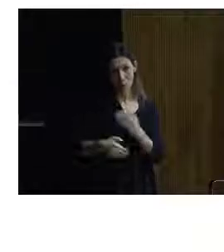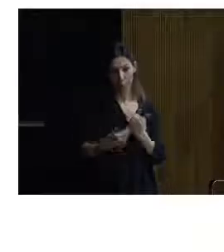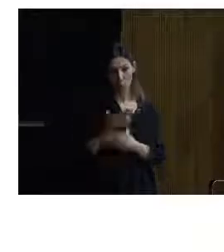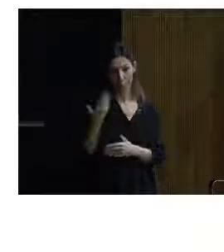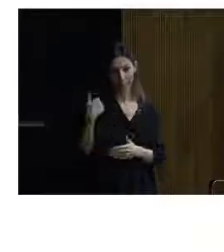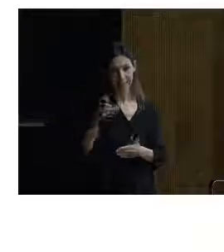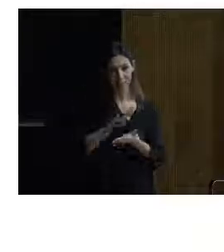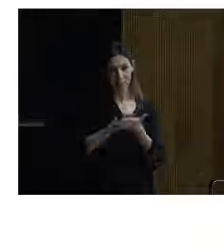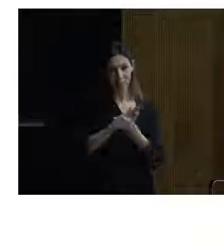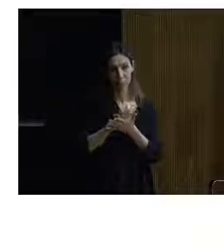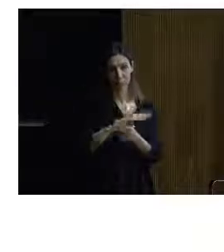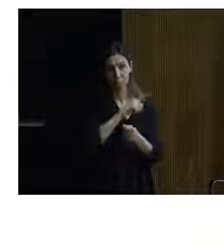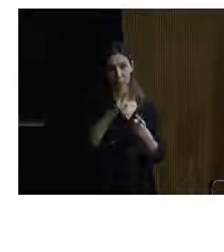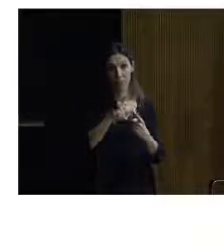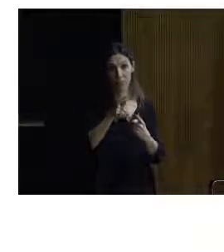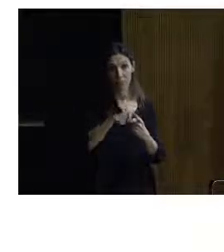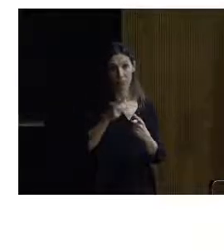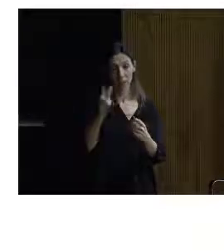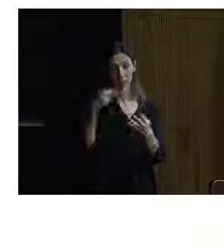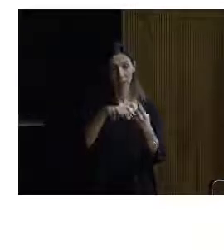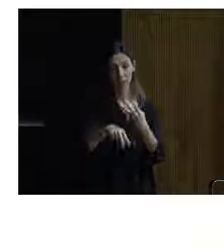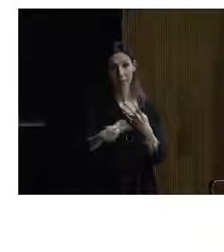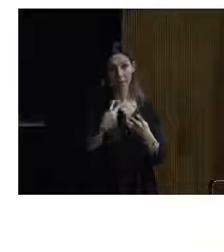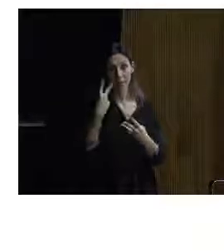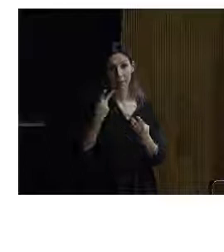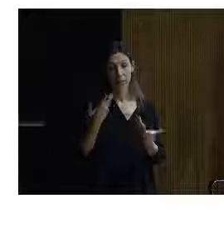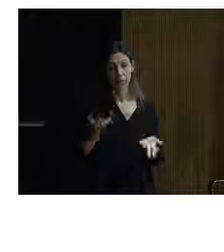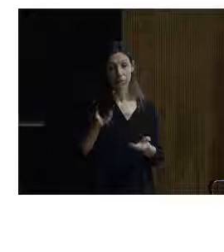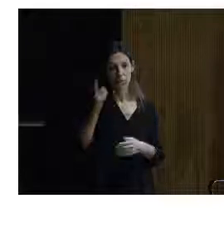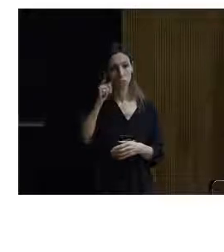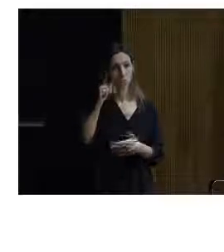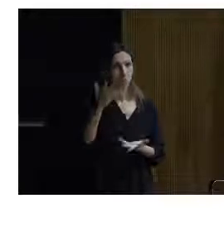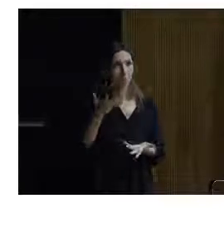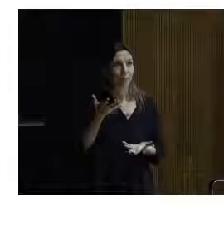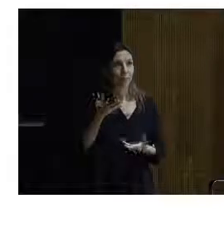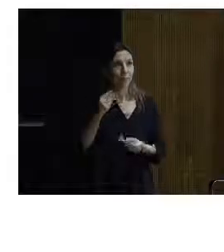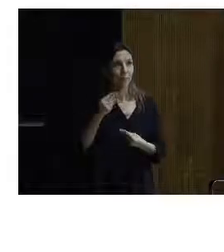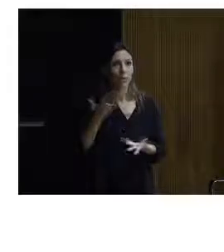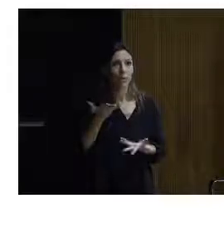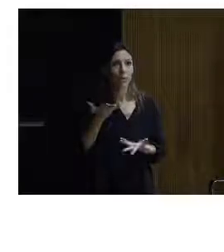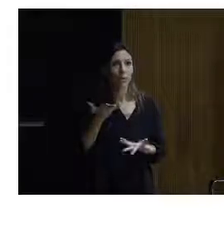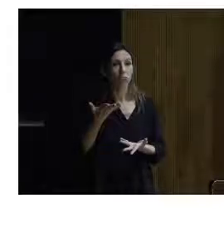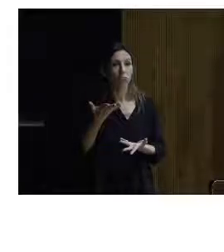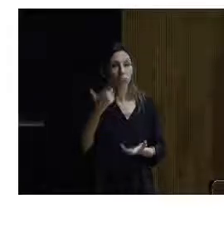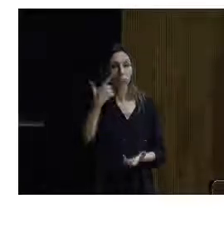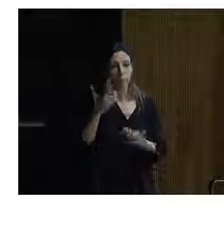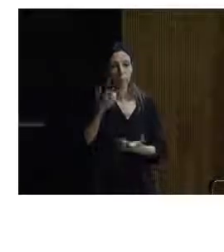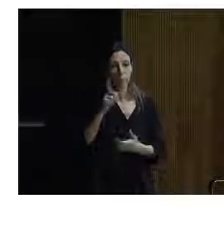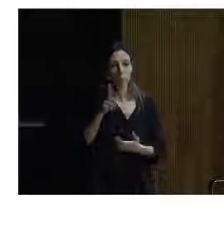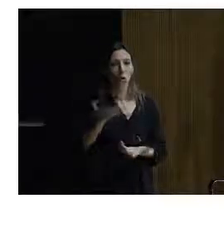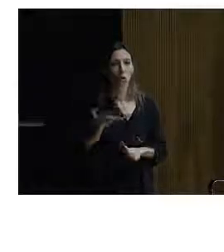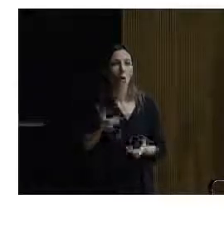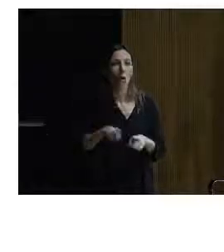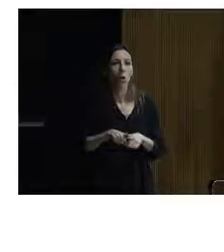Uno es la invisibilidad. Es decir, yo no sé por qué tenemos que... Que no se tiene que notar lo que hacemos. Es prácticamente invisible. No